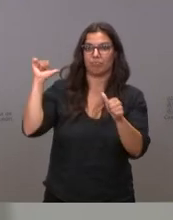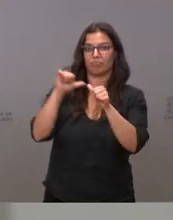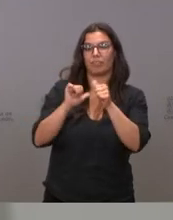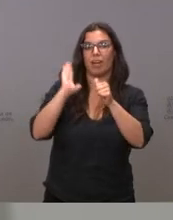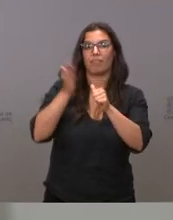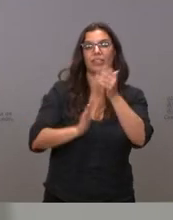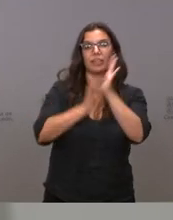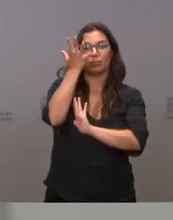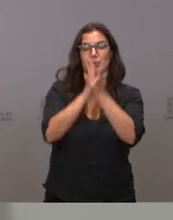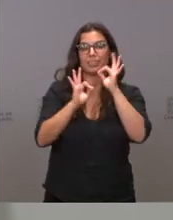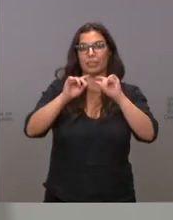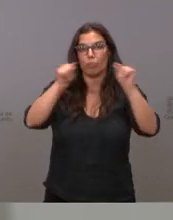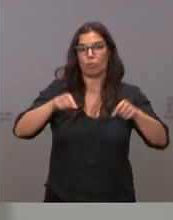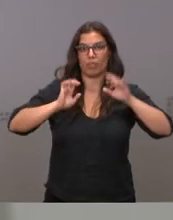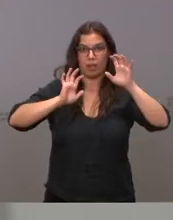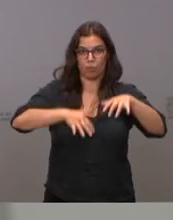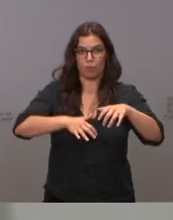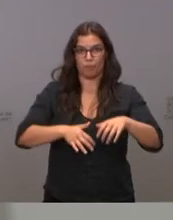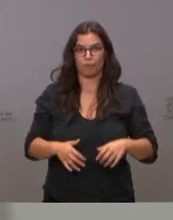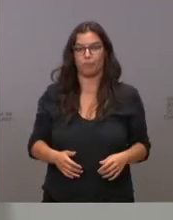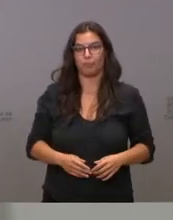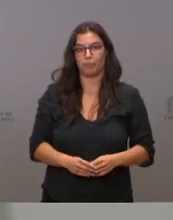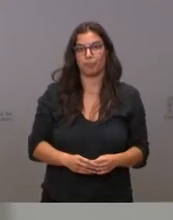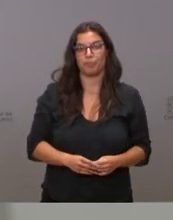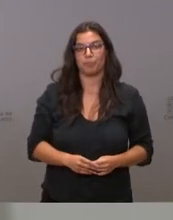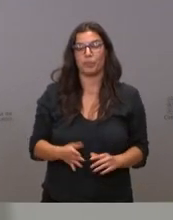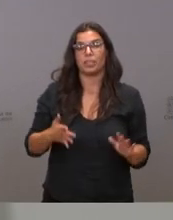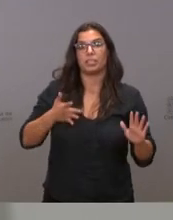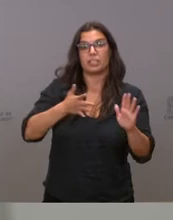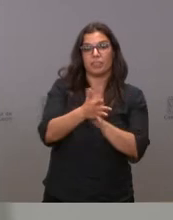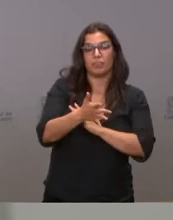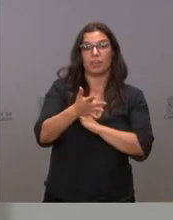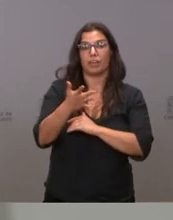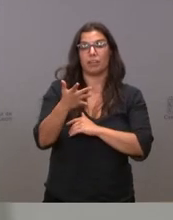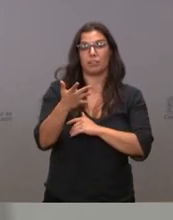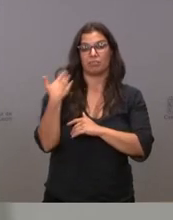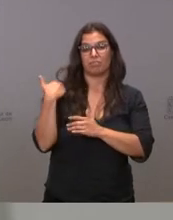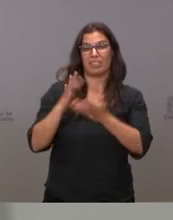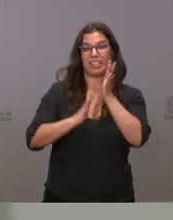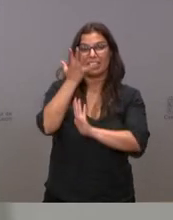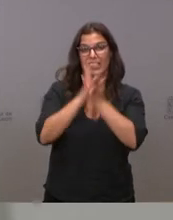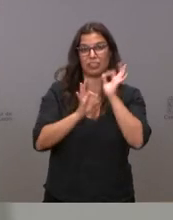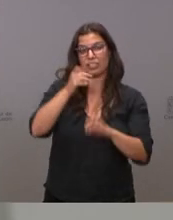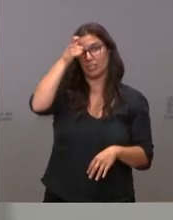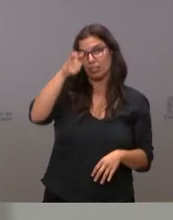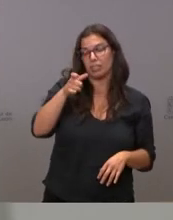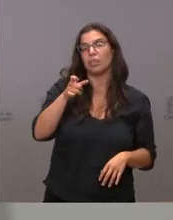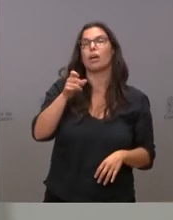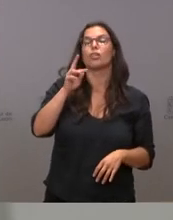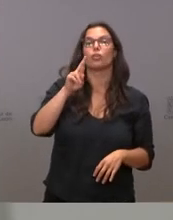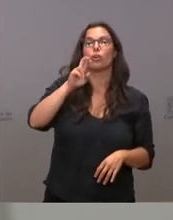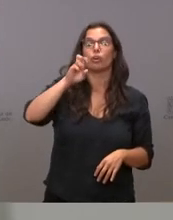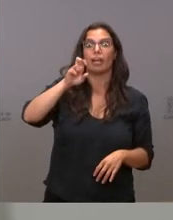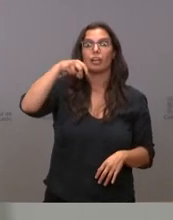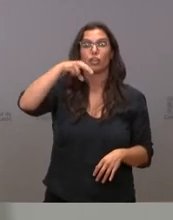en la provincia de León. Se trata de los daños causados en los incendios de Torneros de la Baldería en